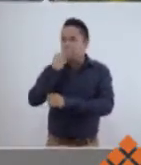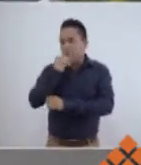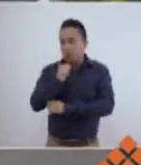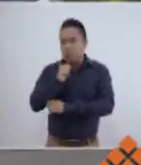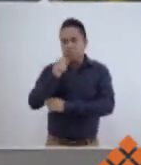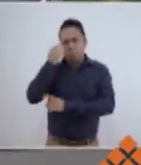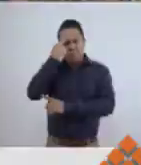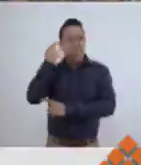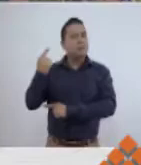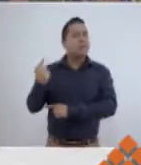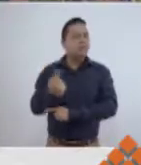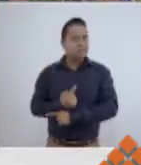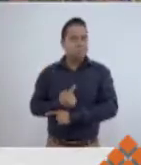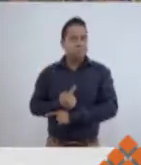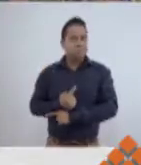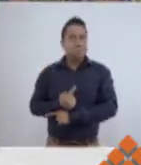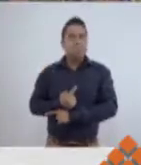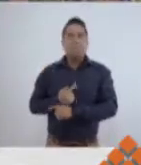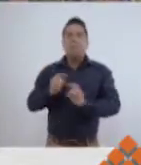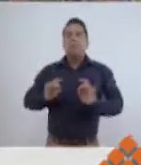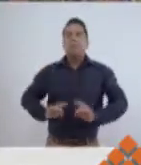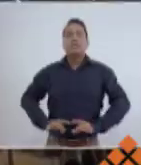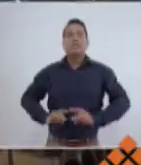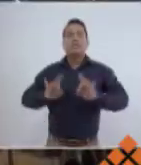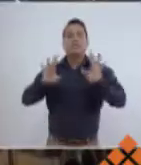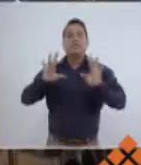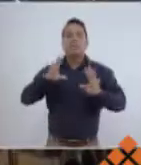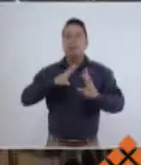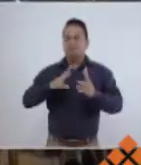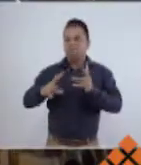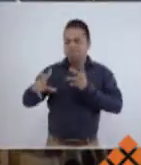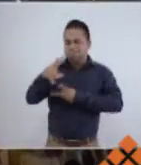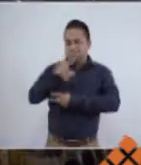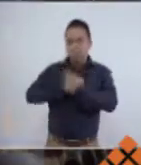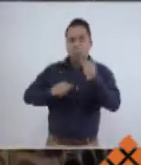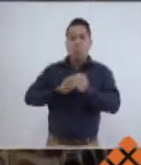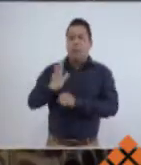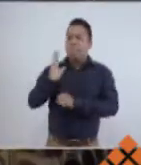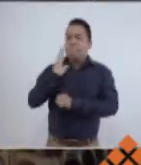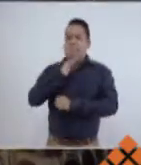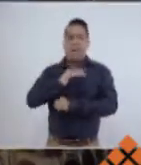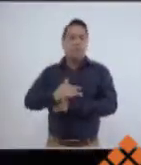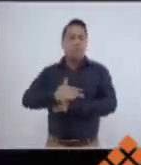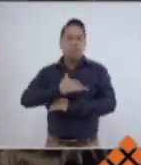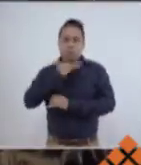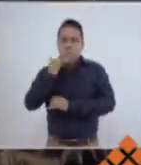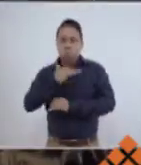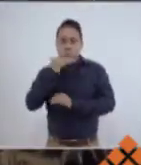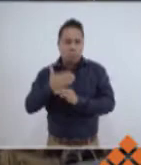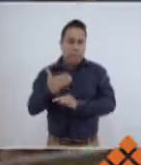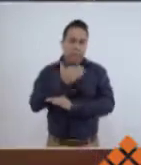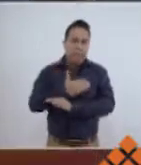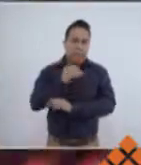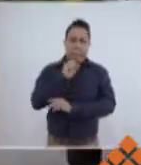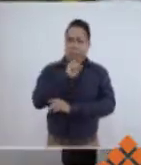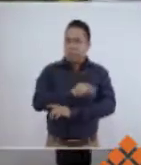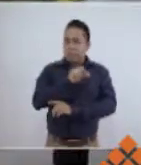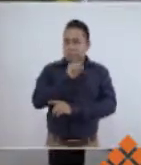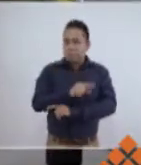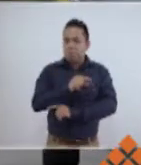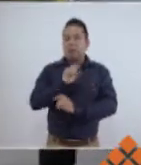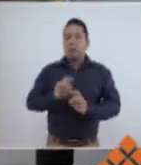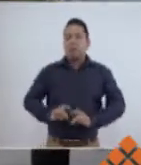Esto con el objetivo de desaparecer totalmente las malas prácticas del pasado que